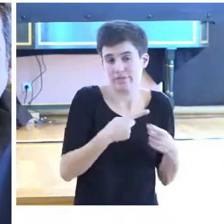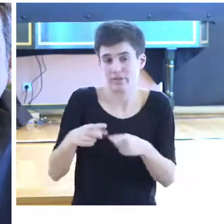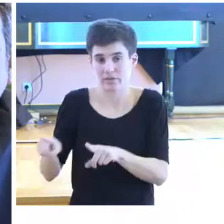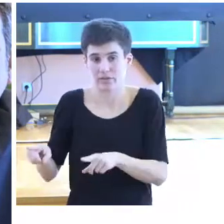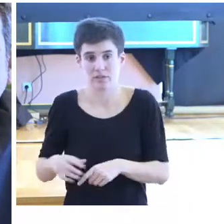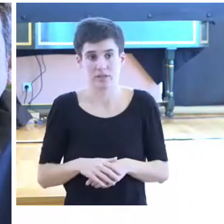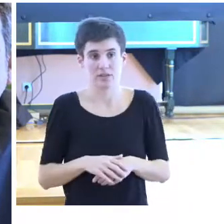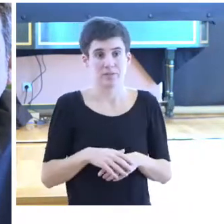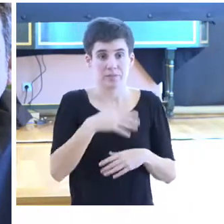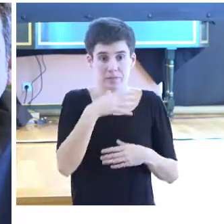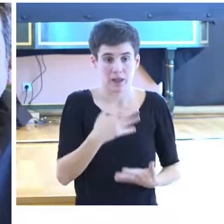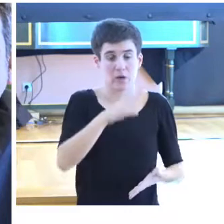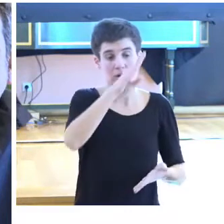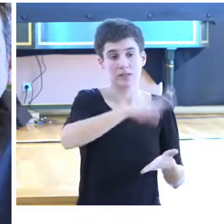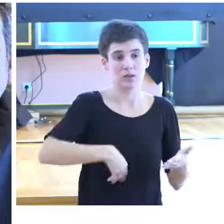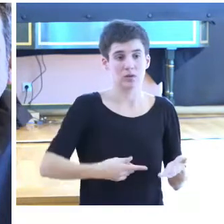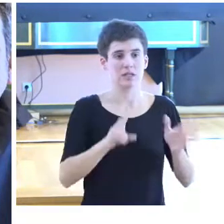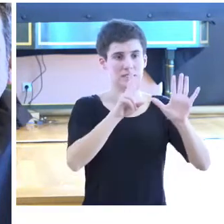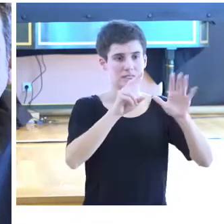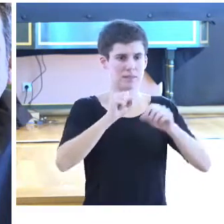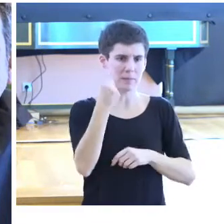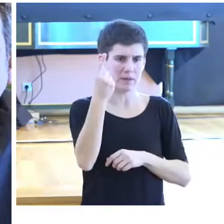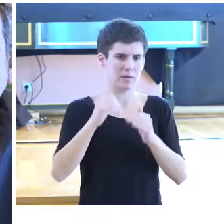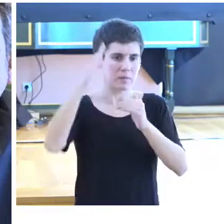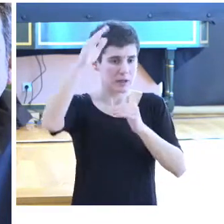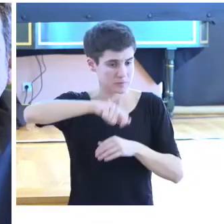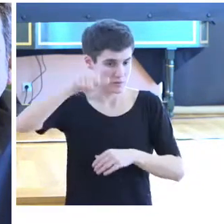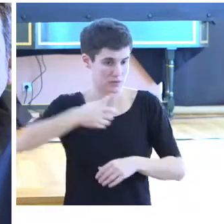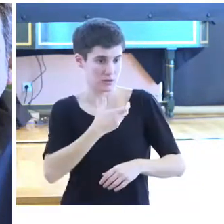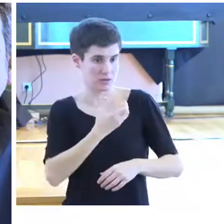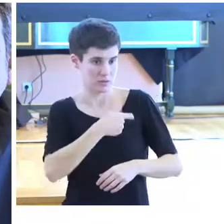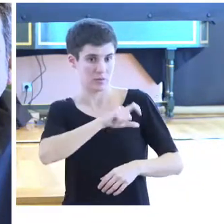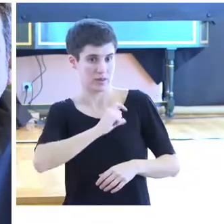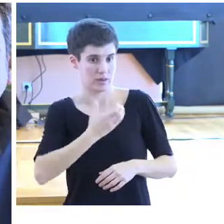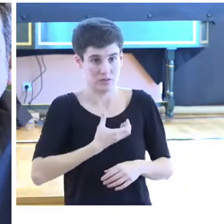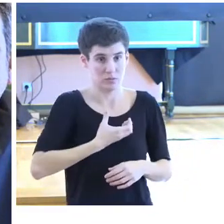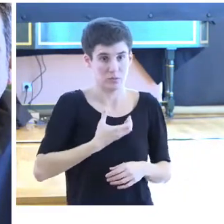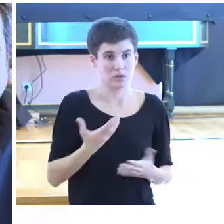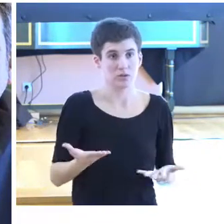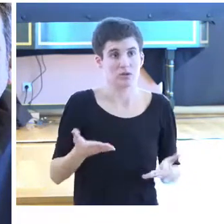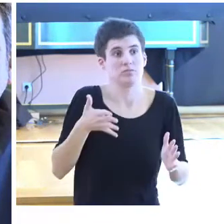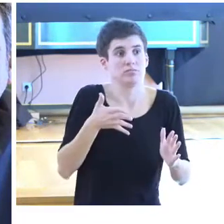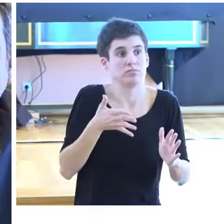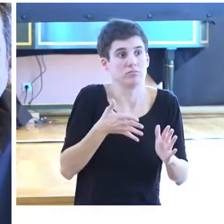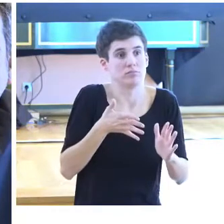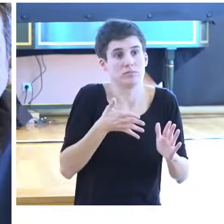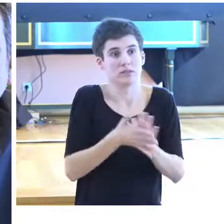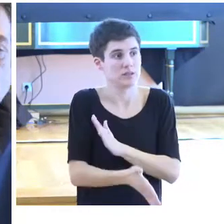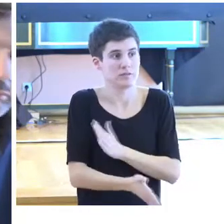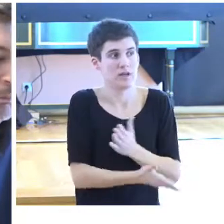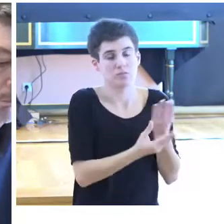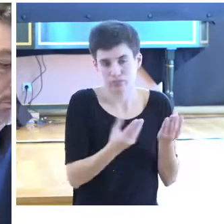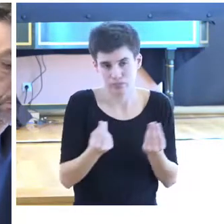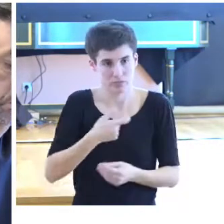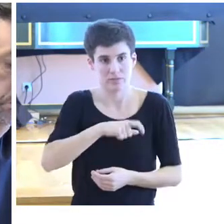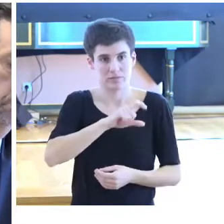hay 17.706 efectivos en 213 cuerpos de policía local, lo que supone un gran número,